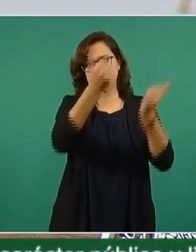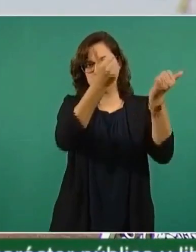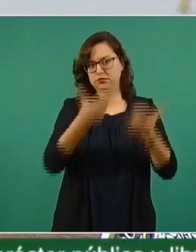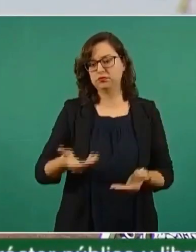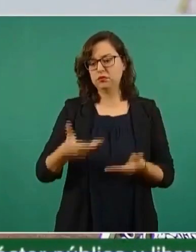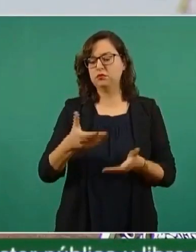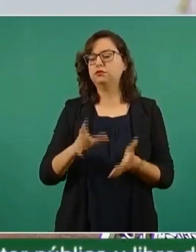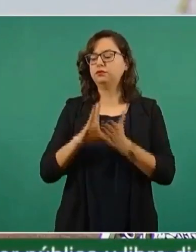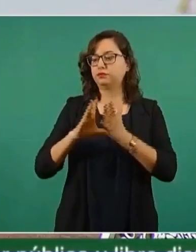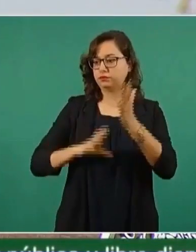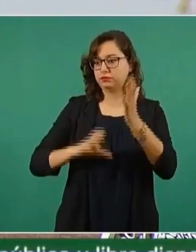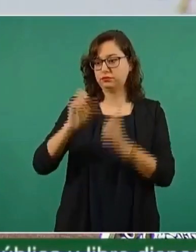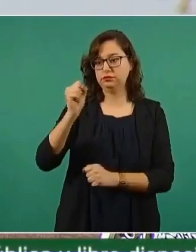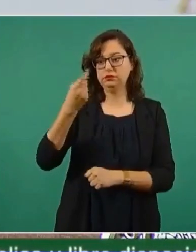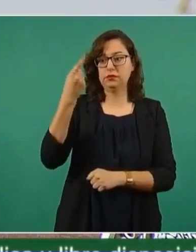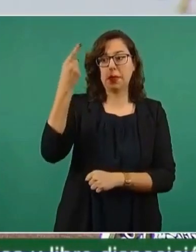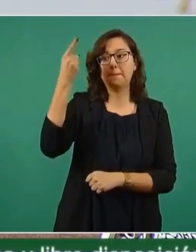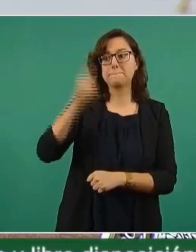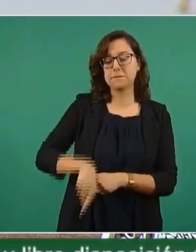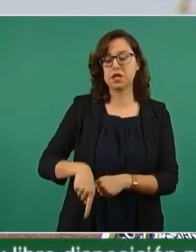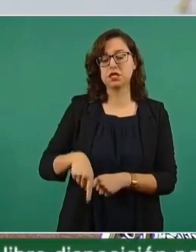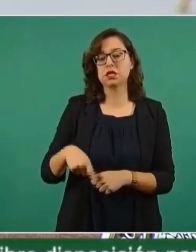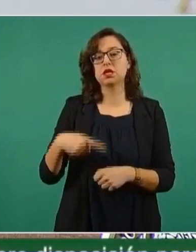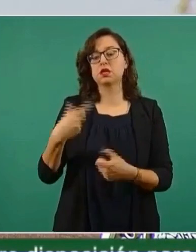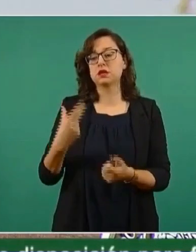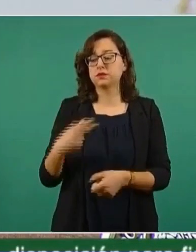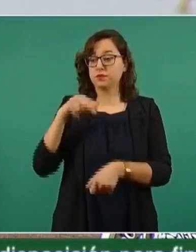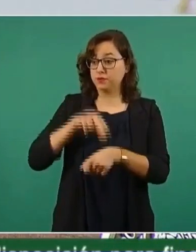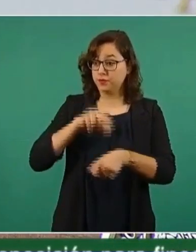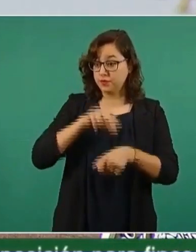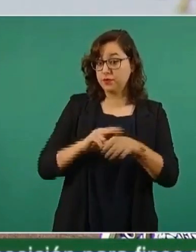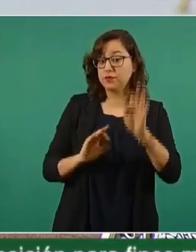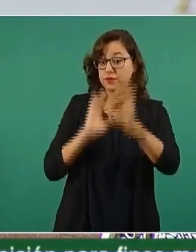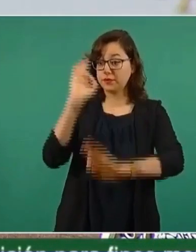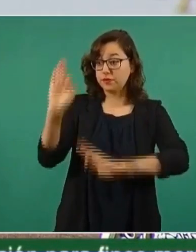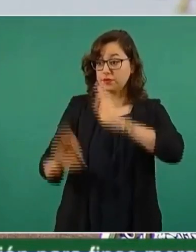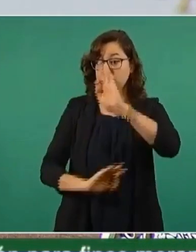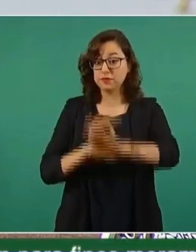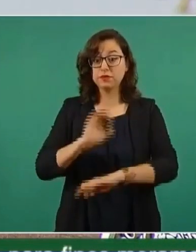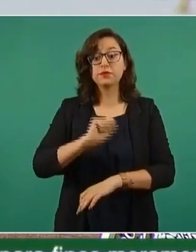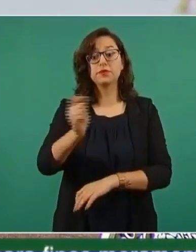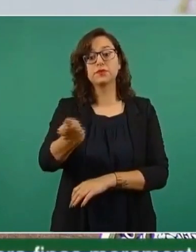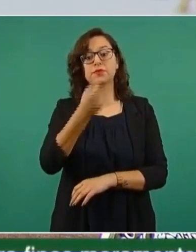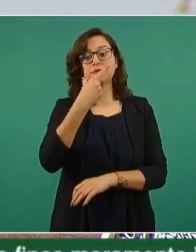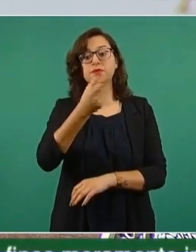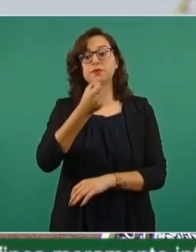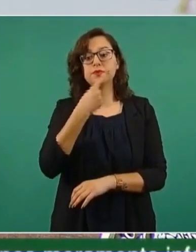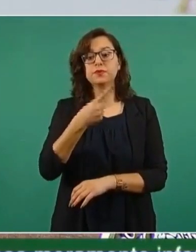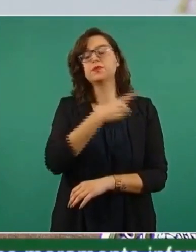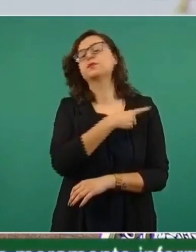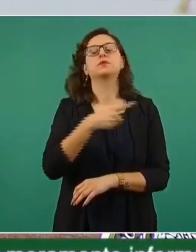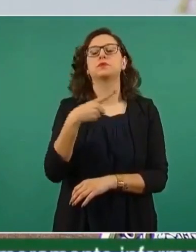Constitución, que la atención médica, los medicamentos deben